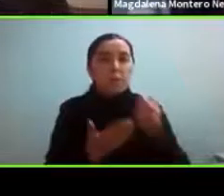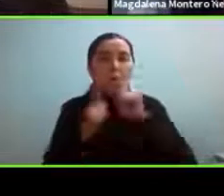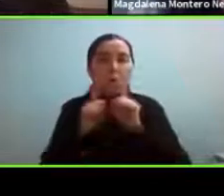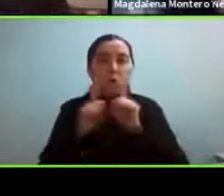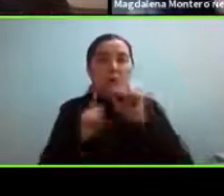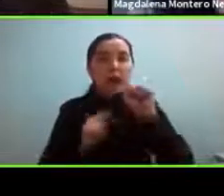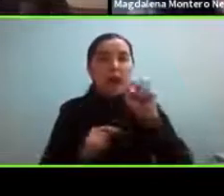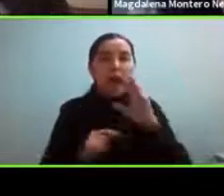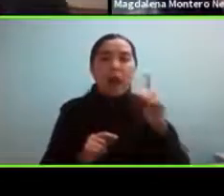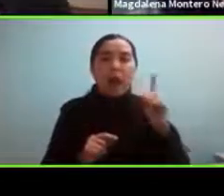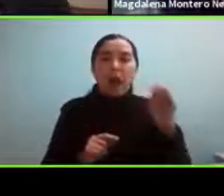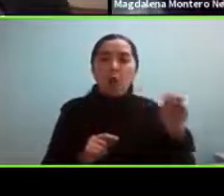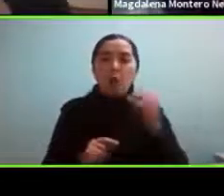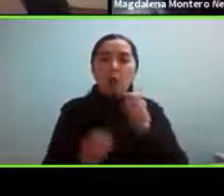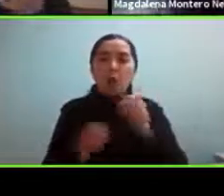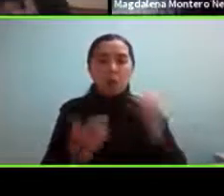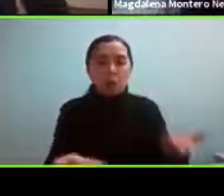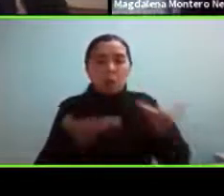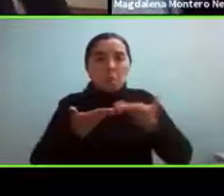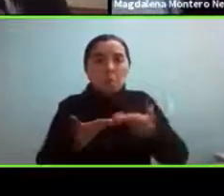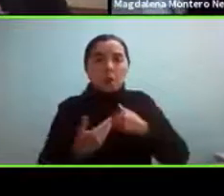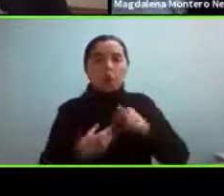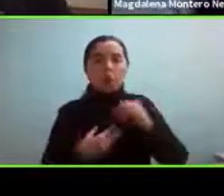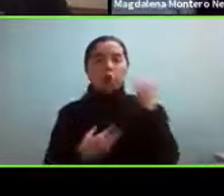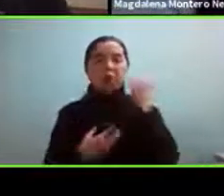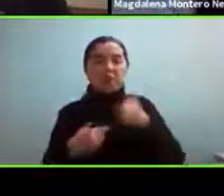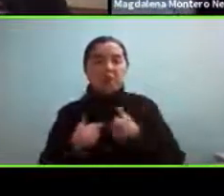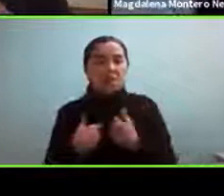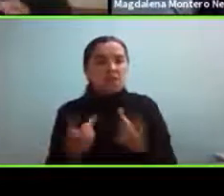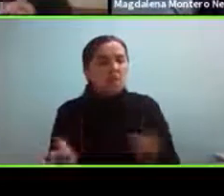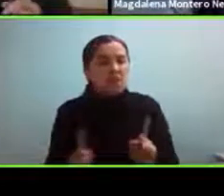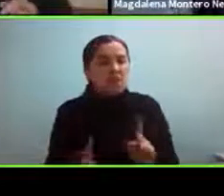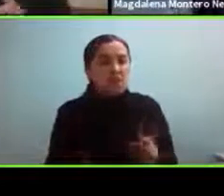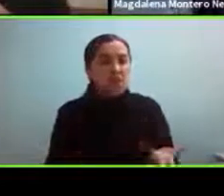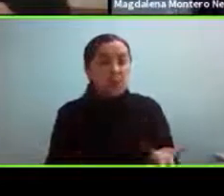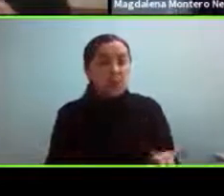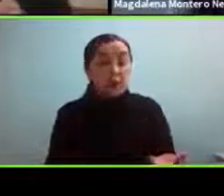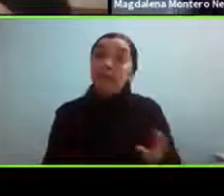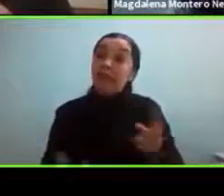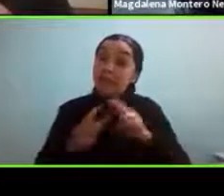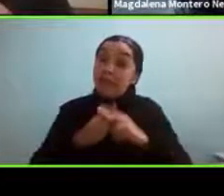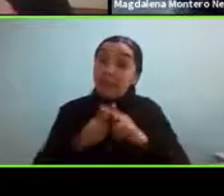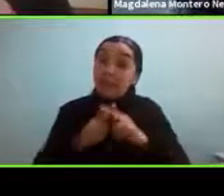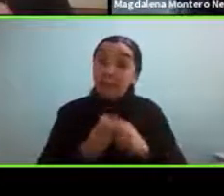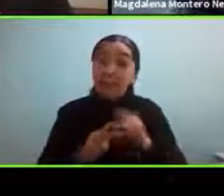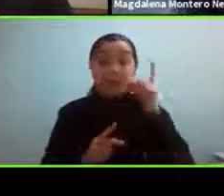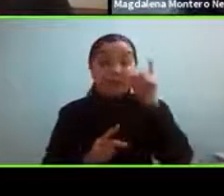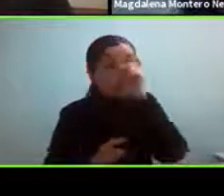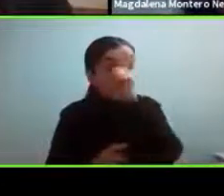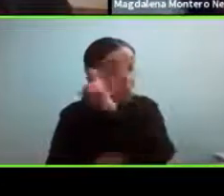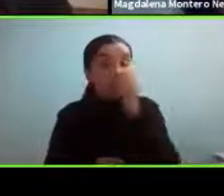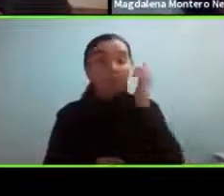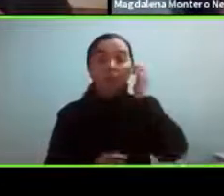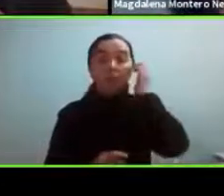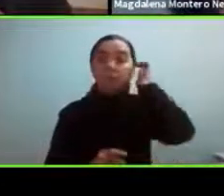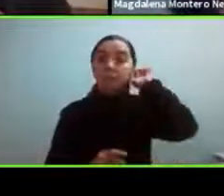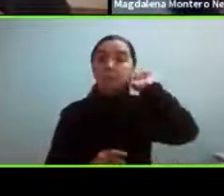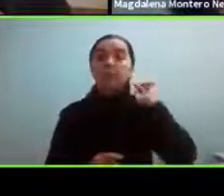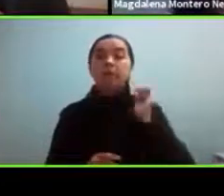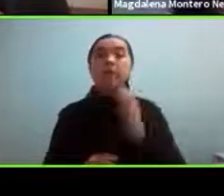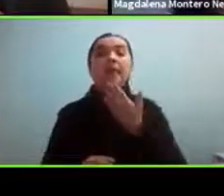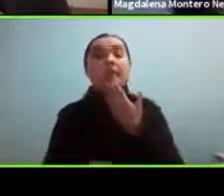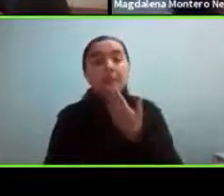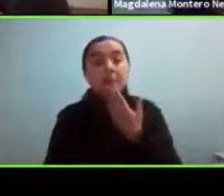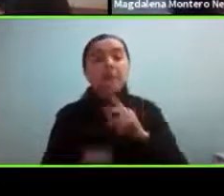alguna dificultad con las herramientas que tenemos actualmente hay algo también que es bien interesante que tiene que ver con la